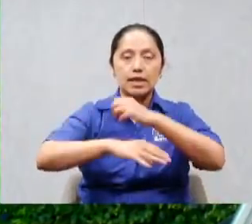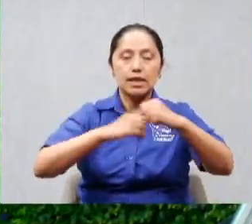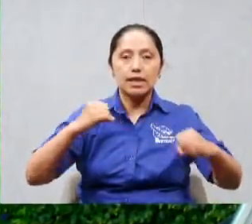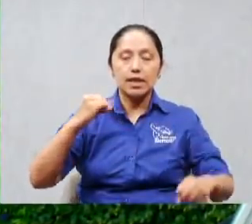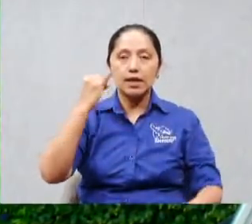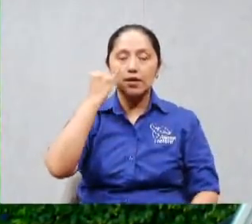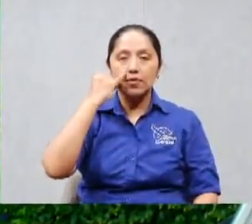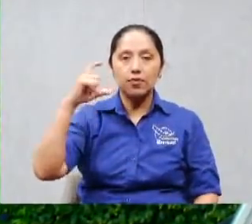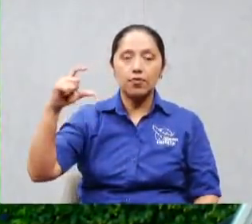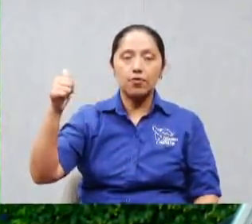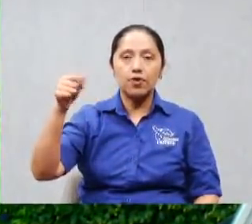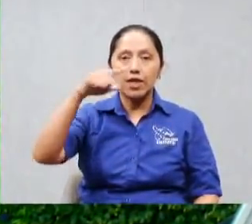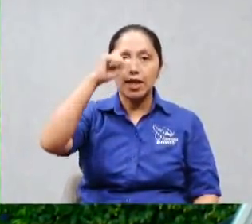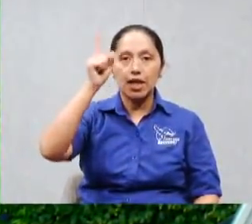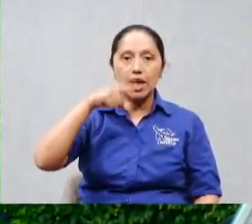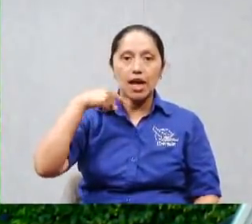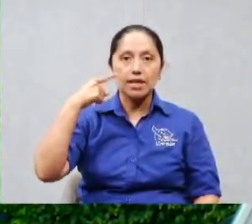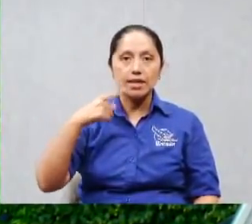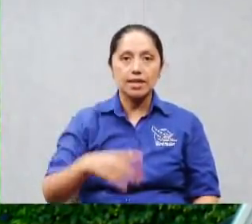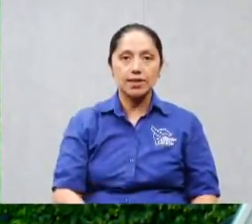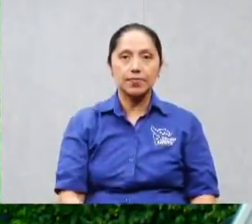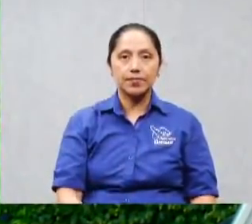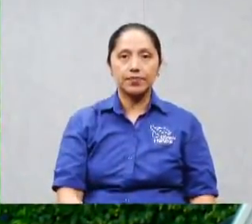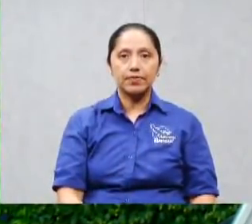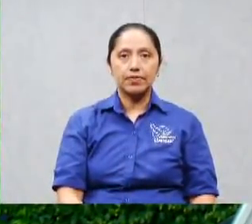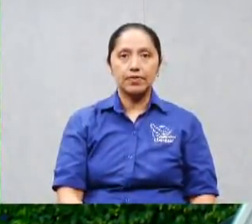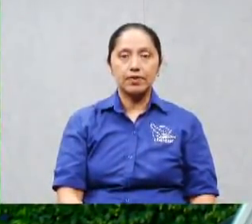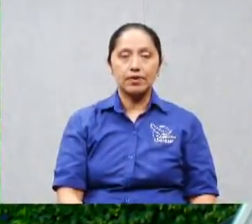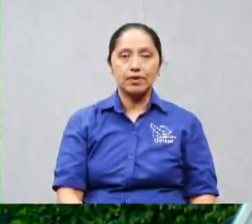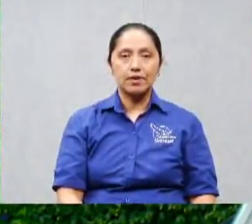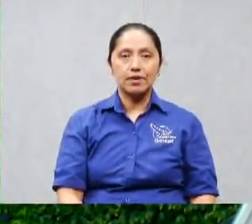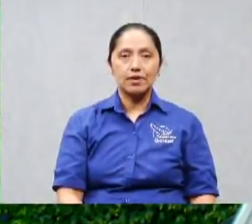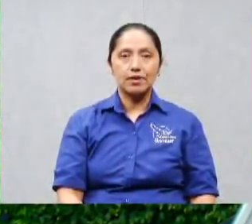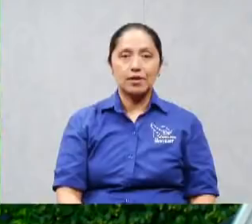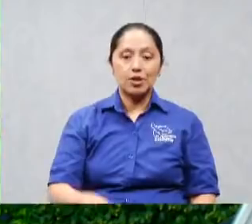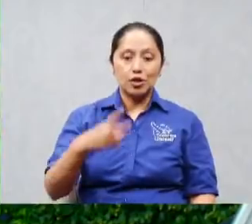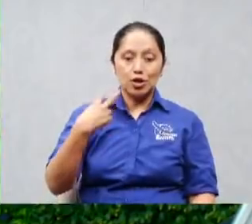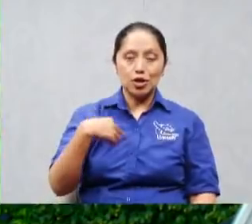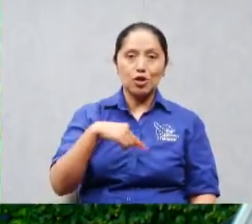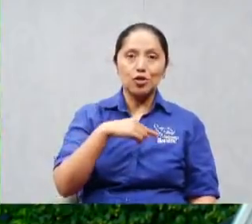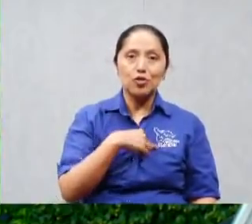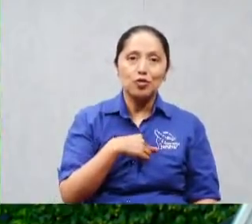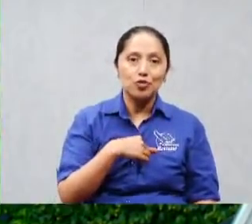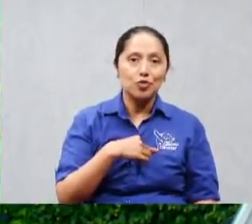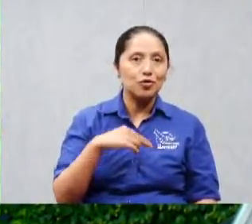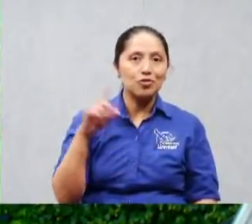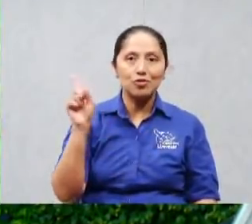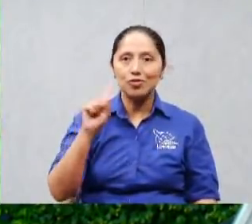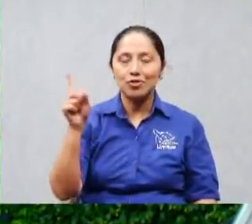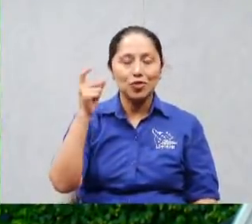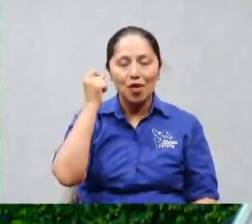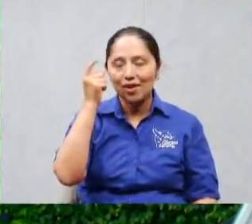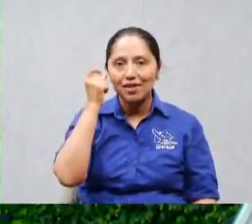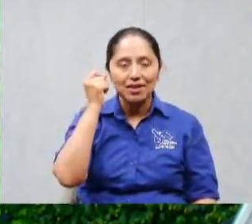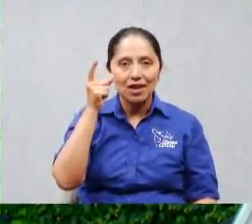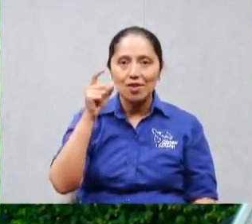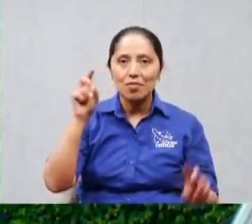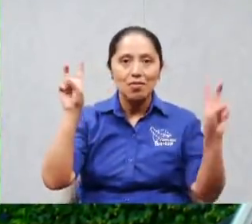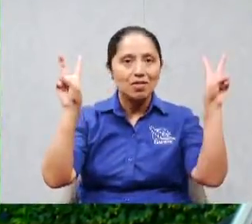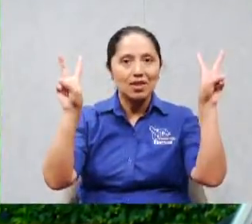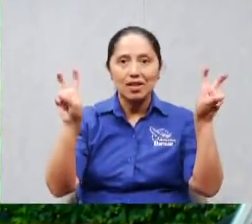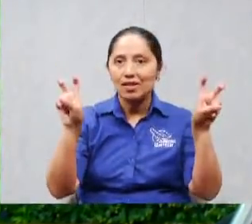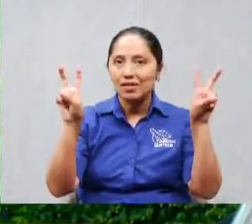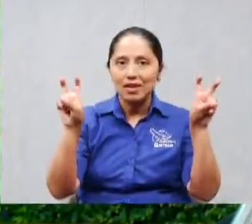todos va a tener que derribar sus pensamientos y como nosotros somos ni siquiera neófitos profanos en el tema entonces